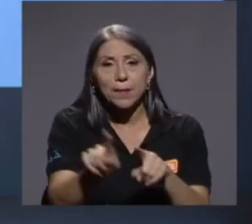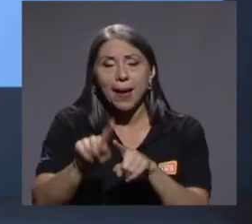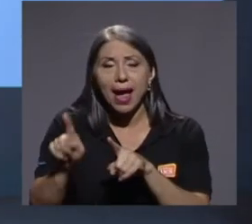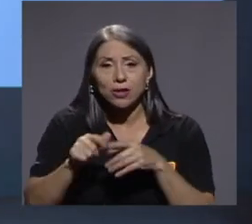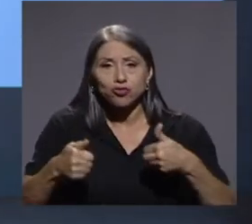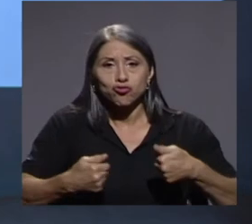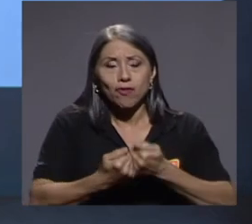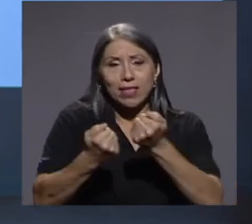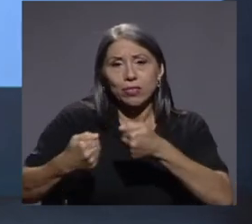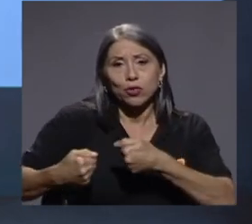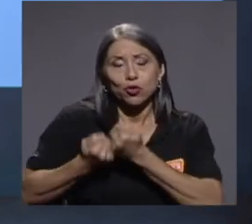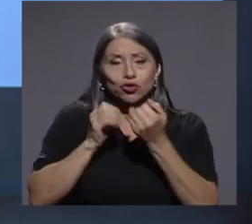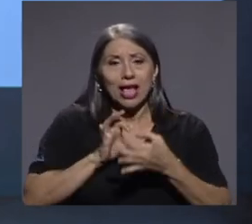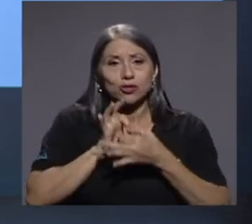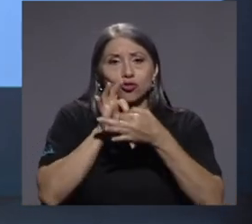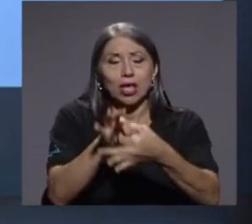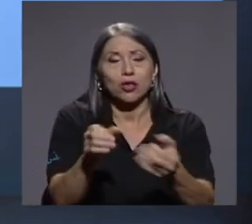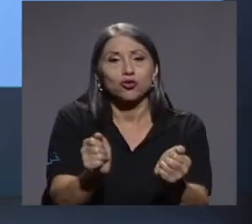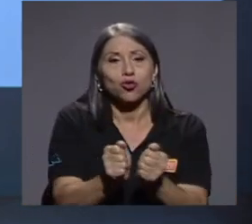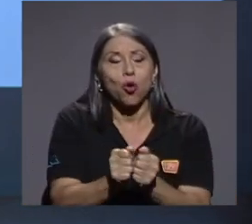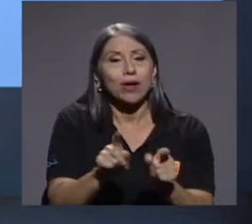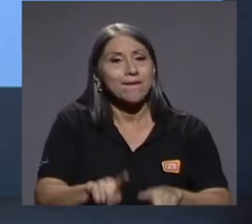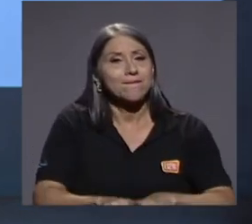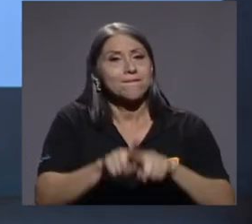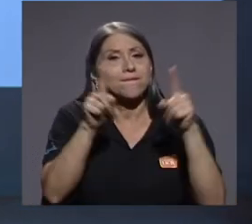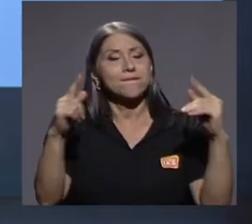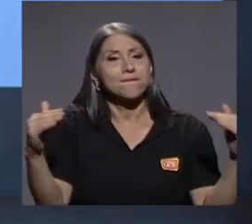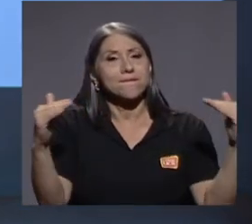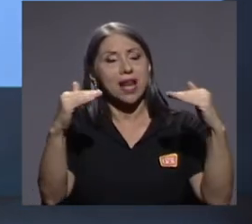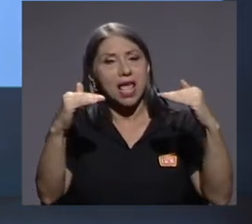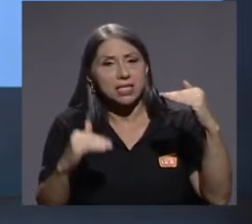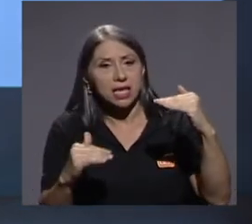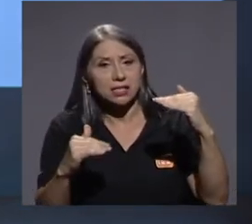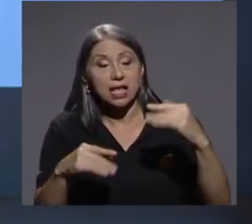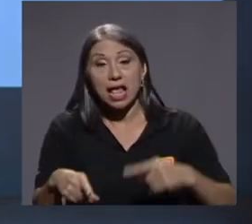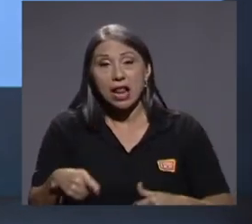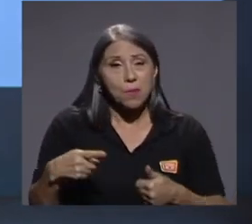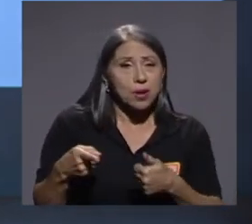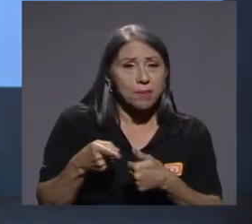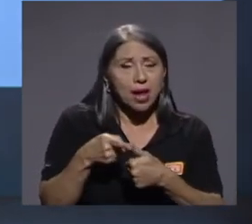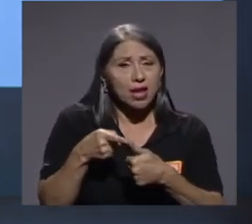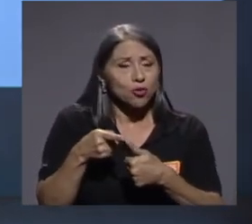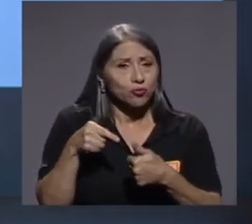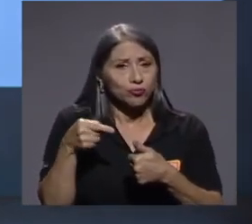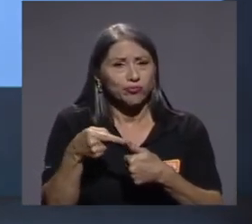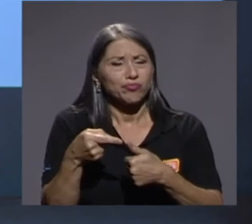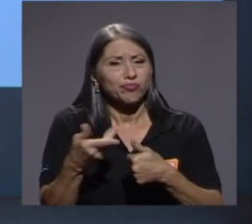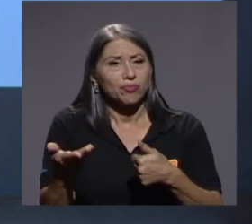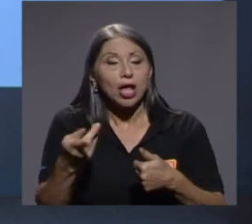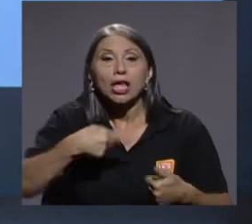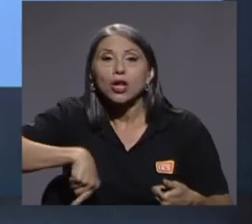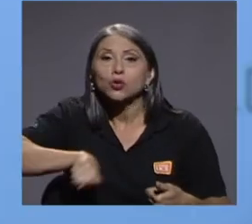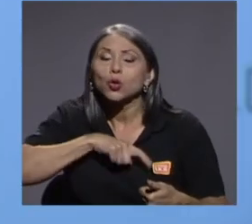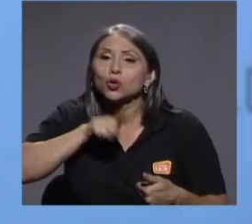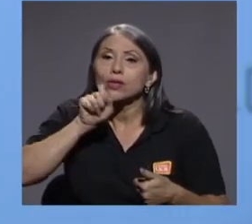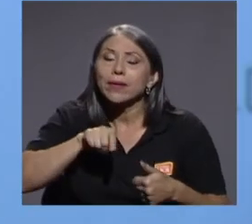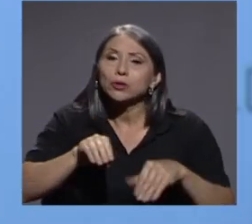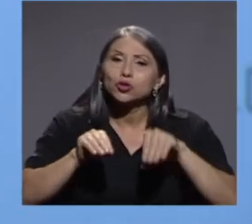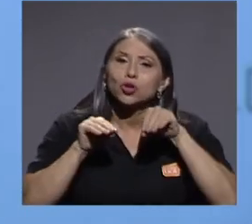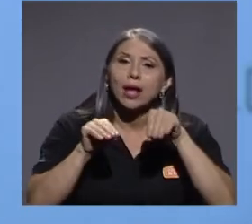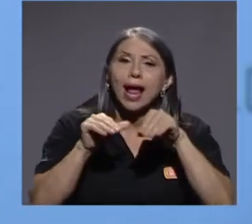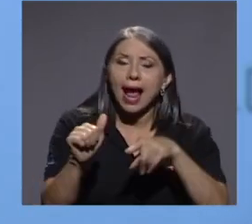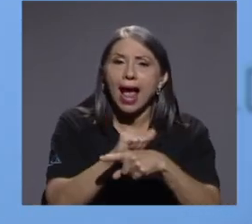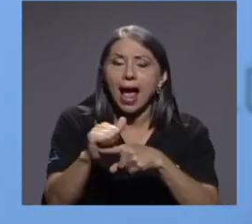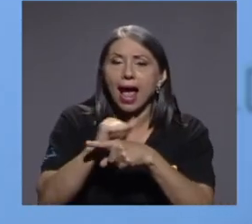asociados con estas brechas. El primero y fundamental es que debemos capacitar a la población.